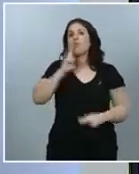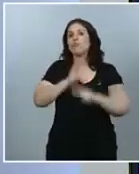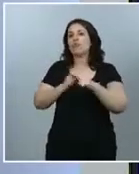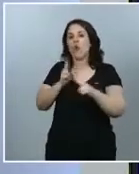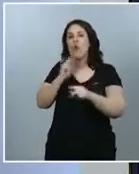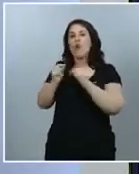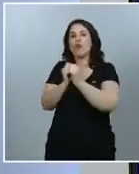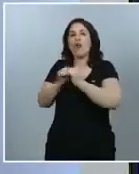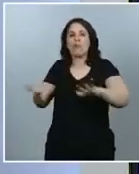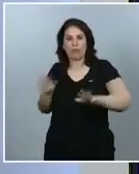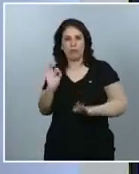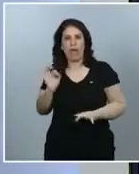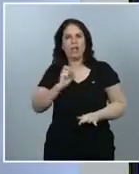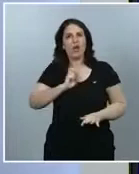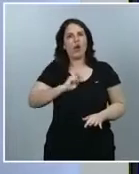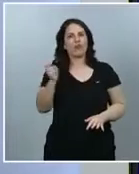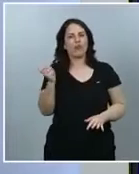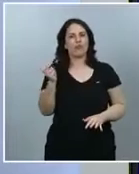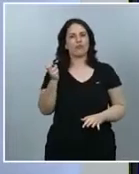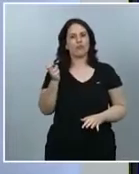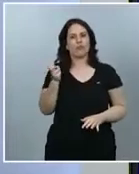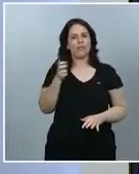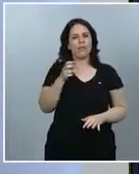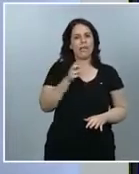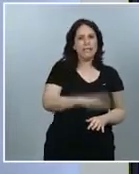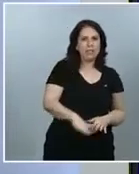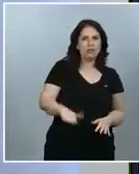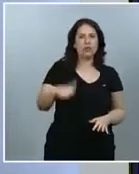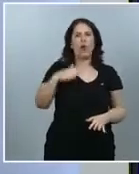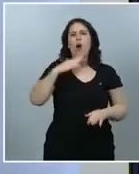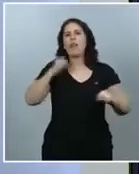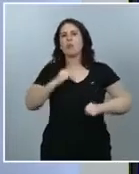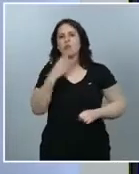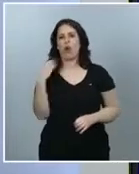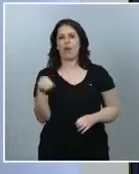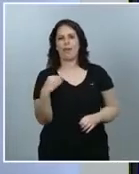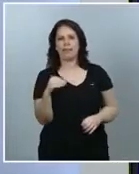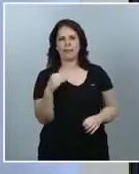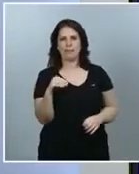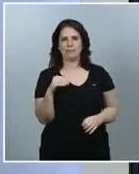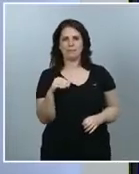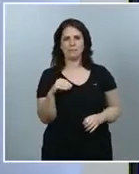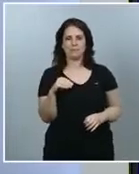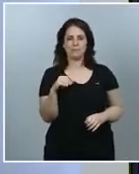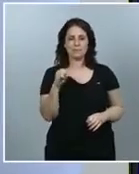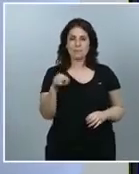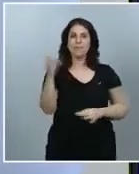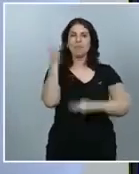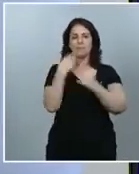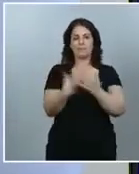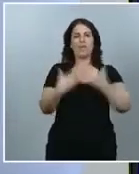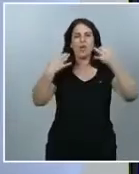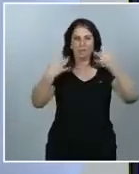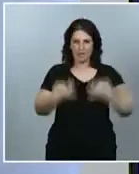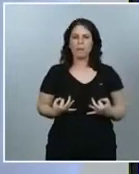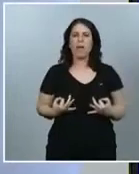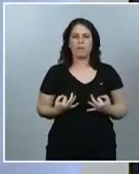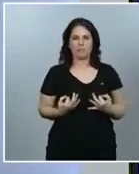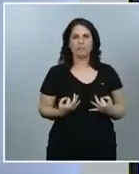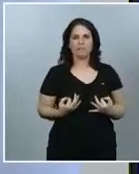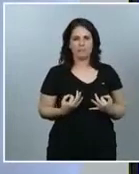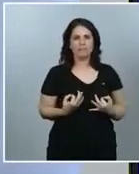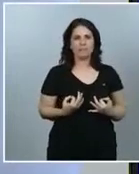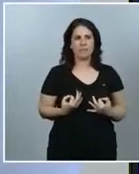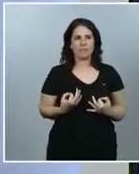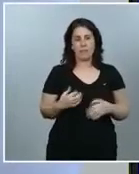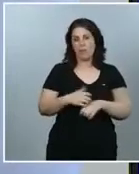en los grupos de niños y adultos jóvenes este dato se vuelve a confirmar ahora y en todos los... en la mayor parte